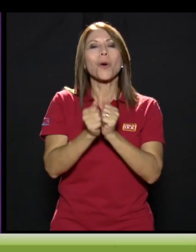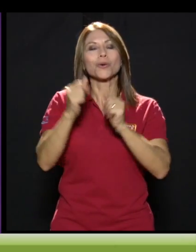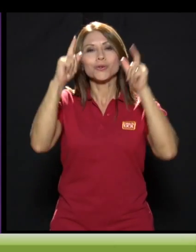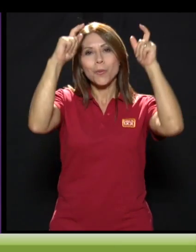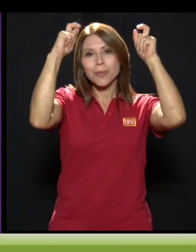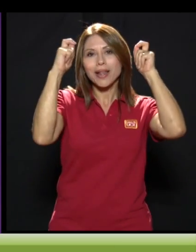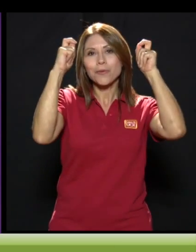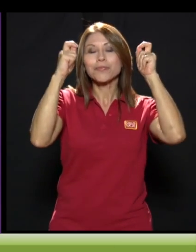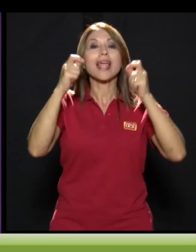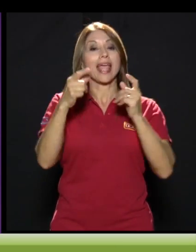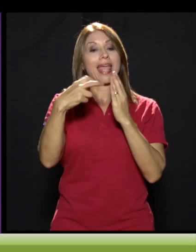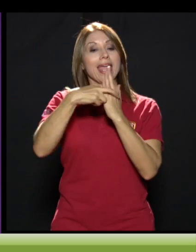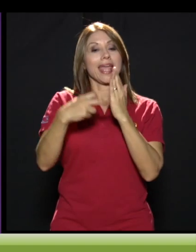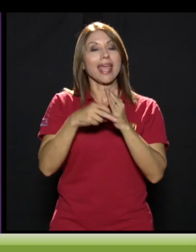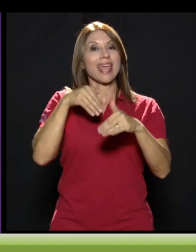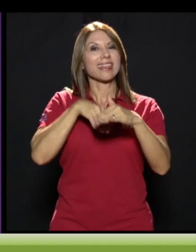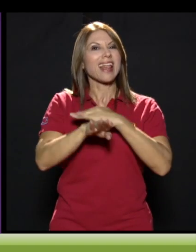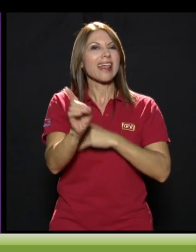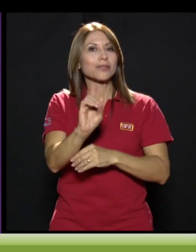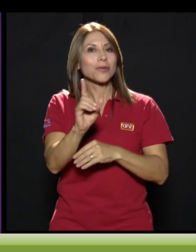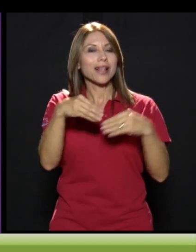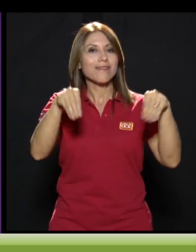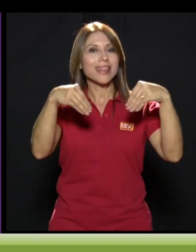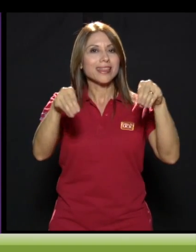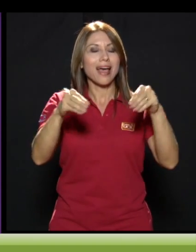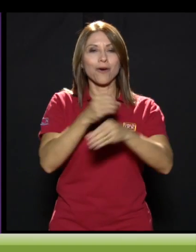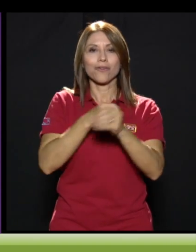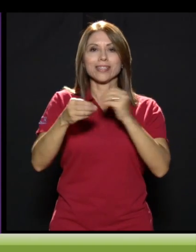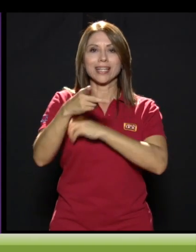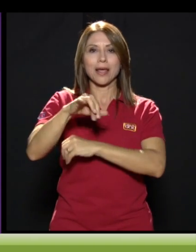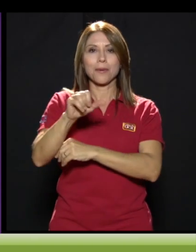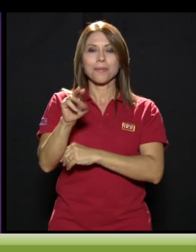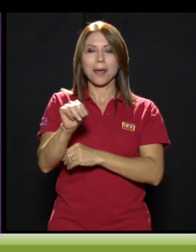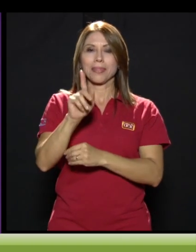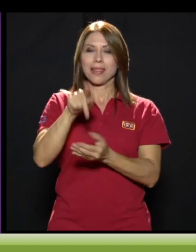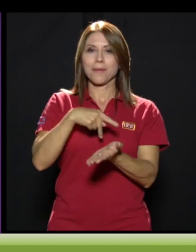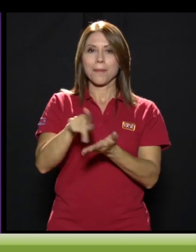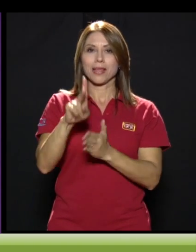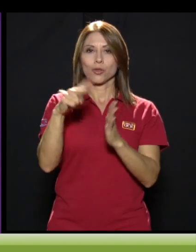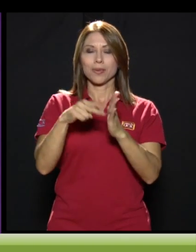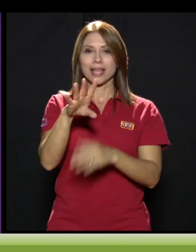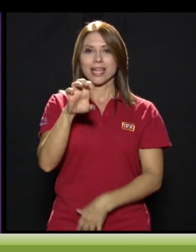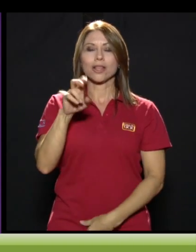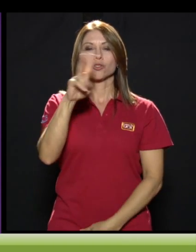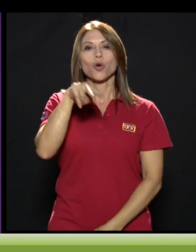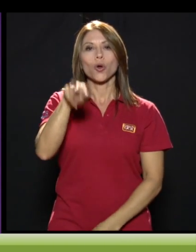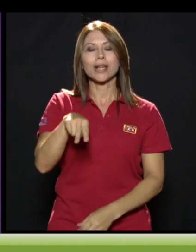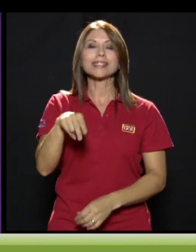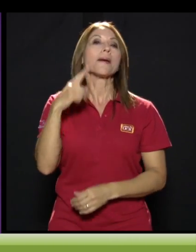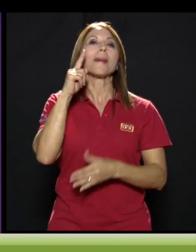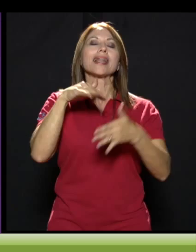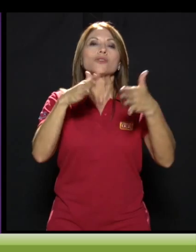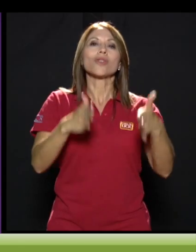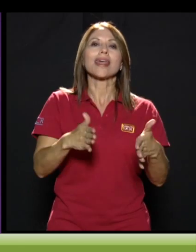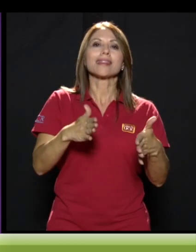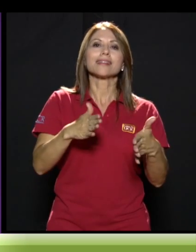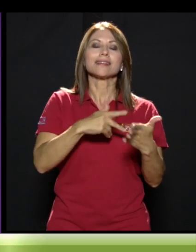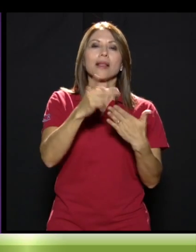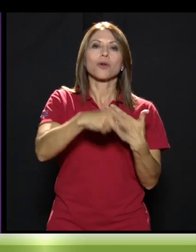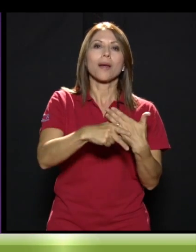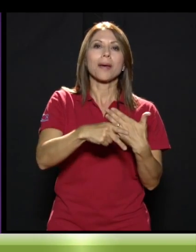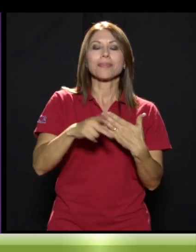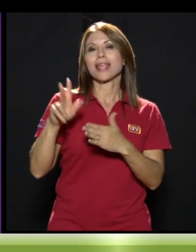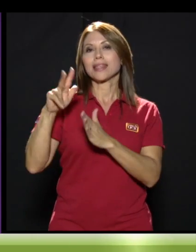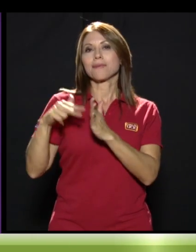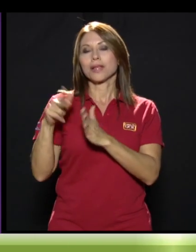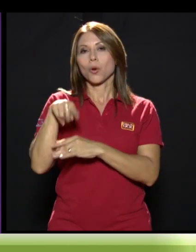baile estarán a la venta en la oficina del Piam y tendrán un costo de 2.500 colones para estudiantes del programa y 3.000 colones para acompañantes.